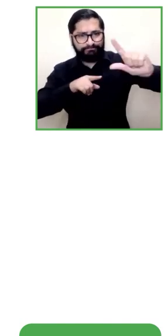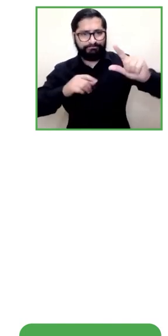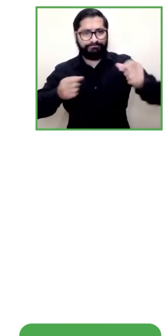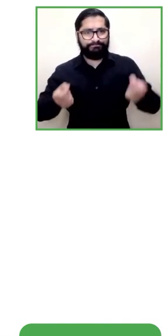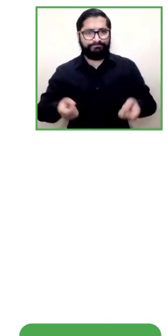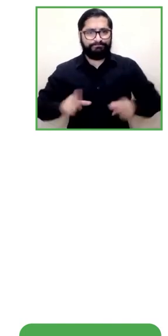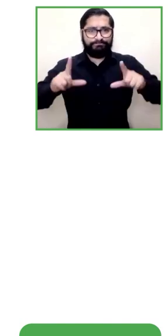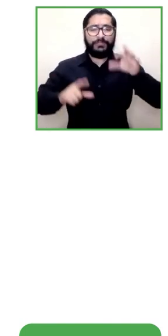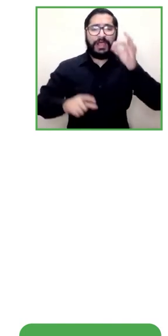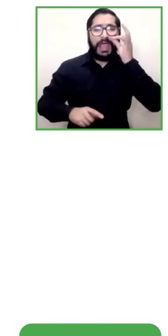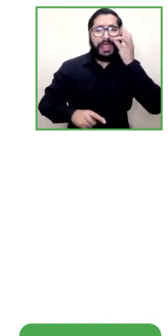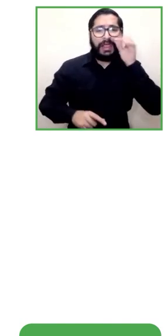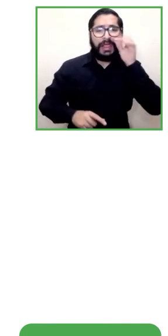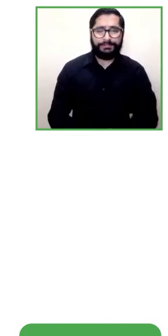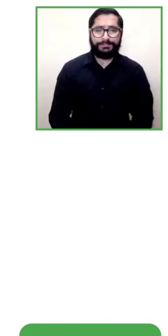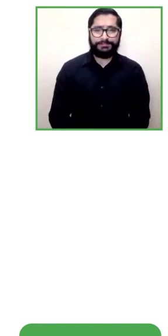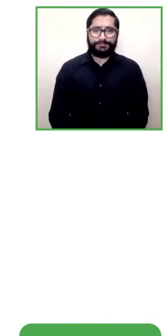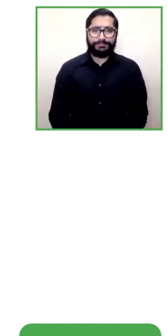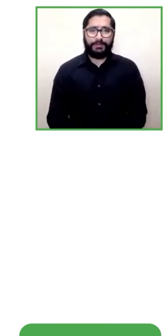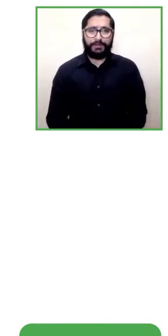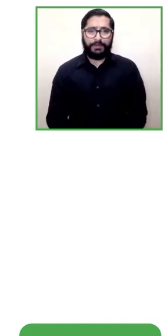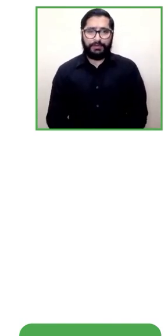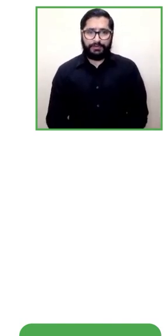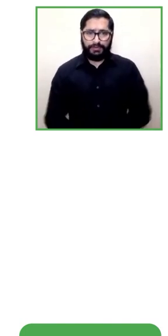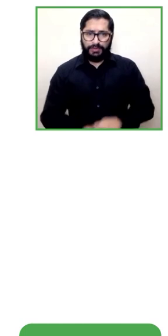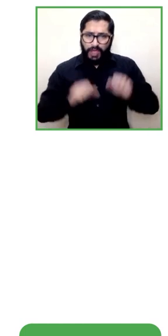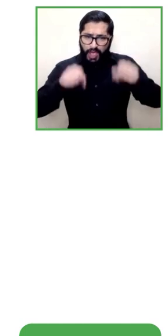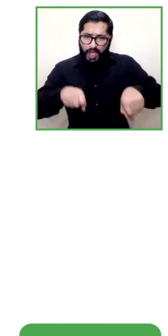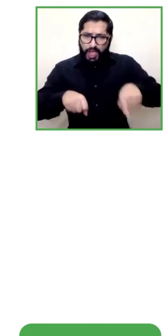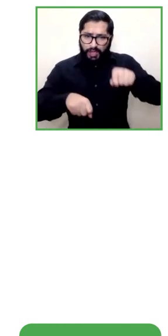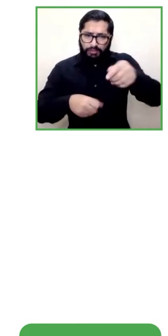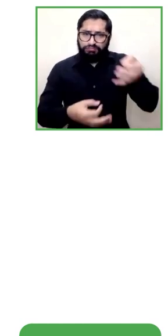si nos puedes contar cómo espera crecer FENASCOL